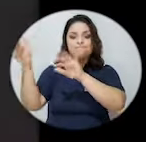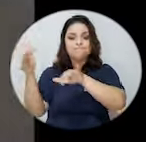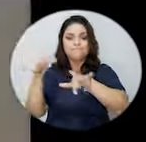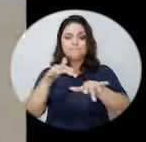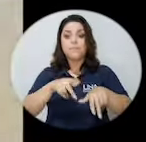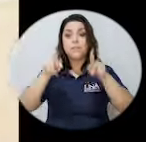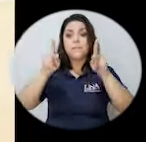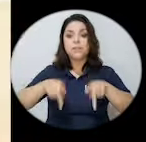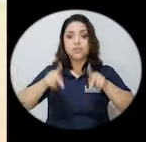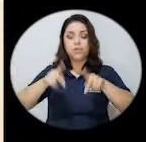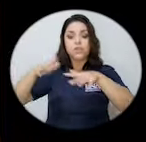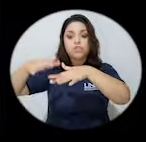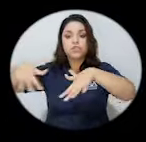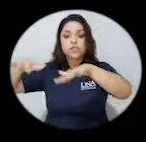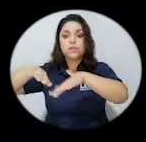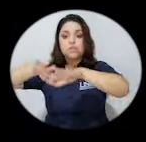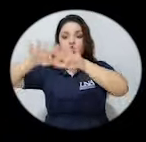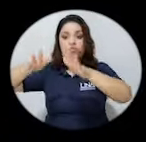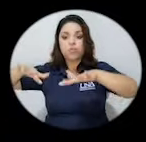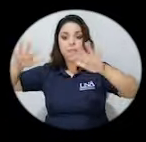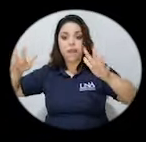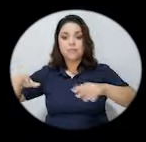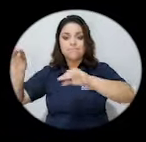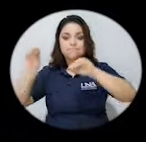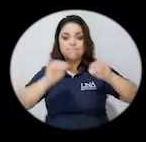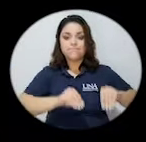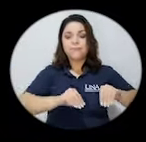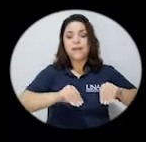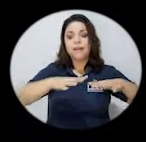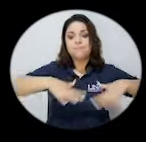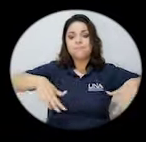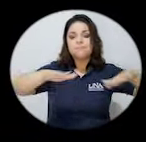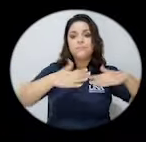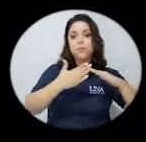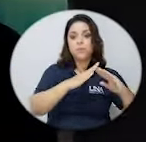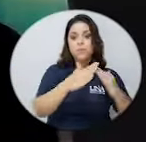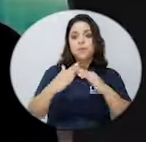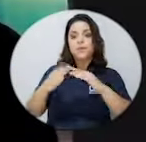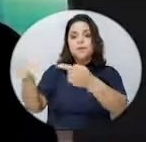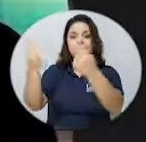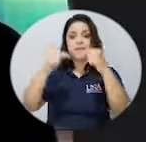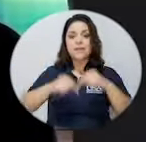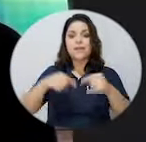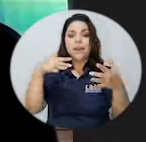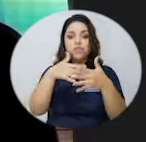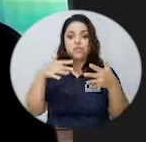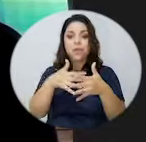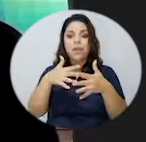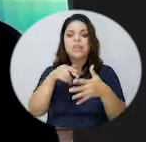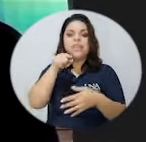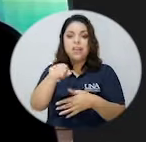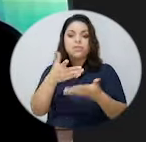interna de personas de zonas rurales a entornos urbanos, a venir a estudiar y todo lo que eso